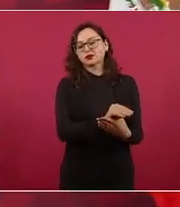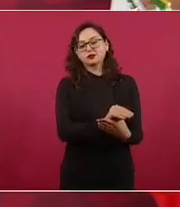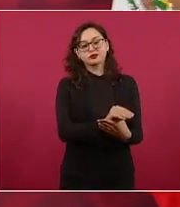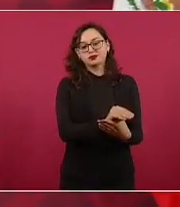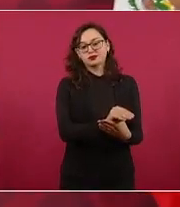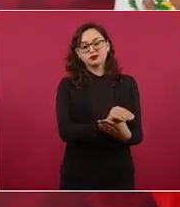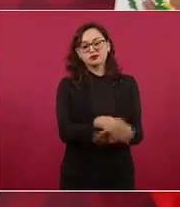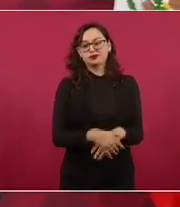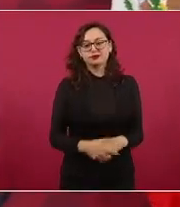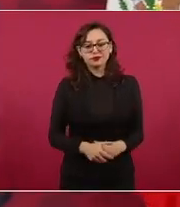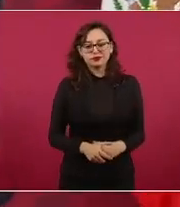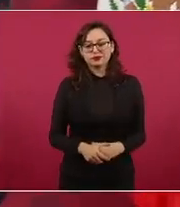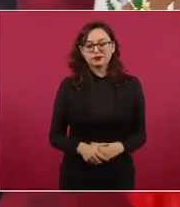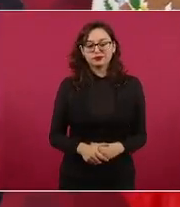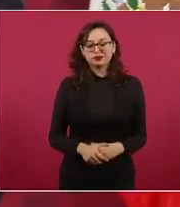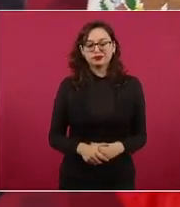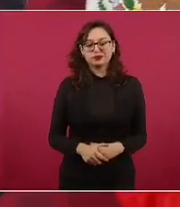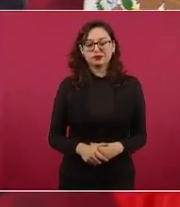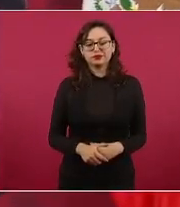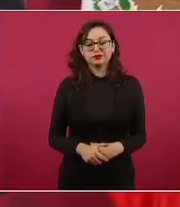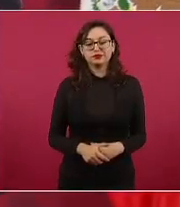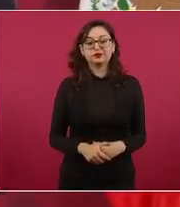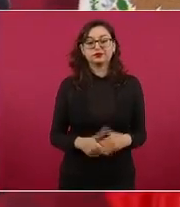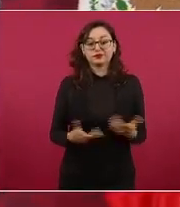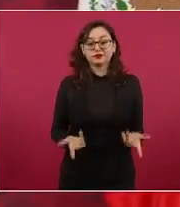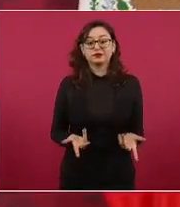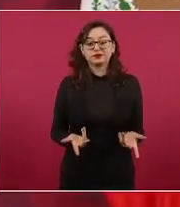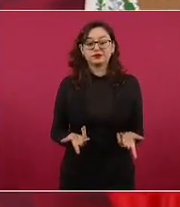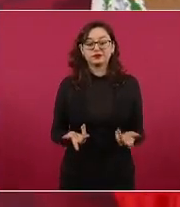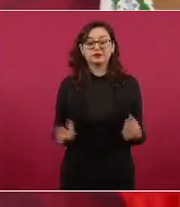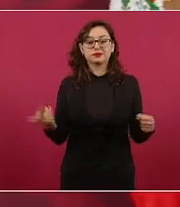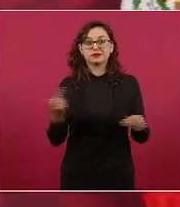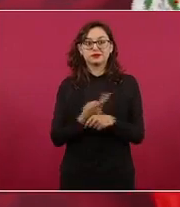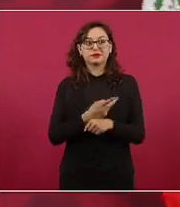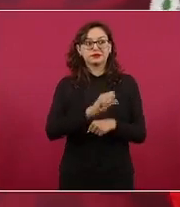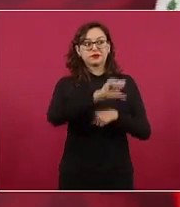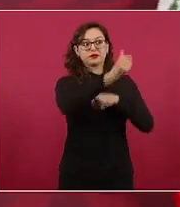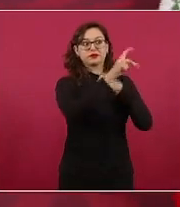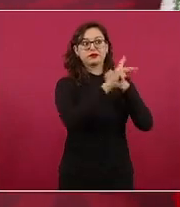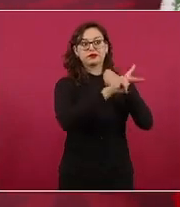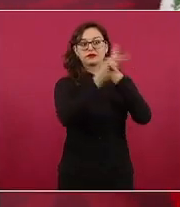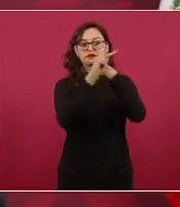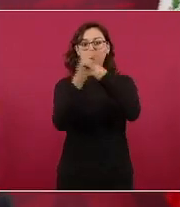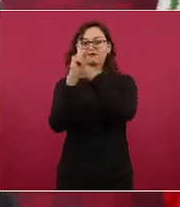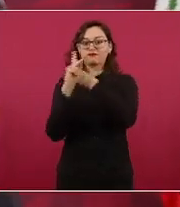y muchos dejaron de invertir en refinación